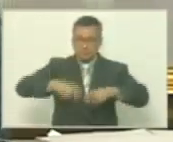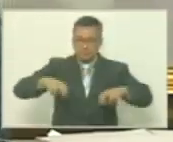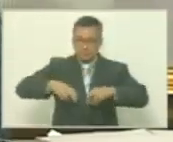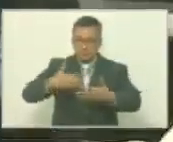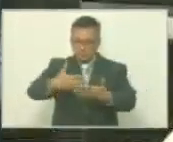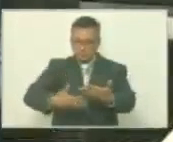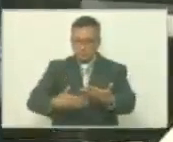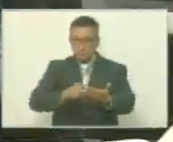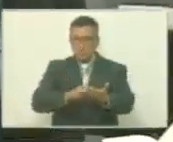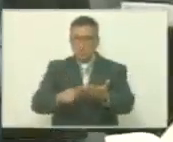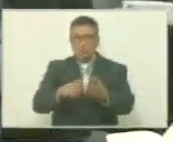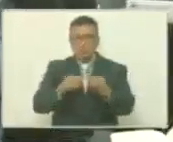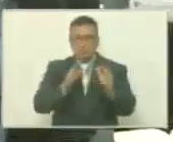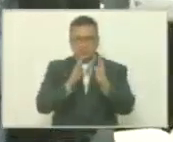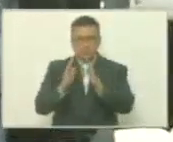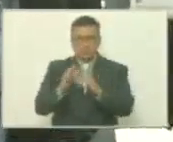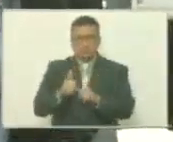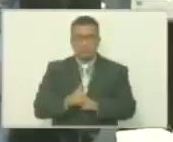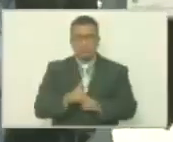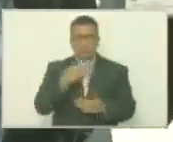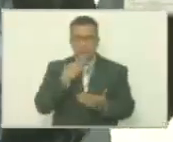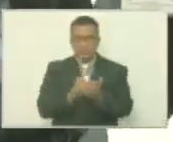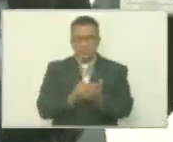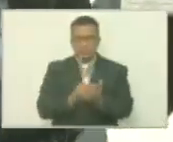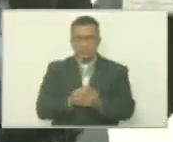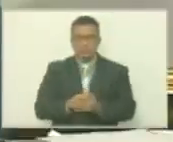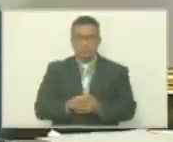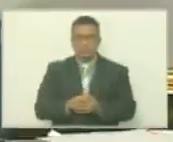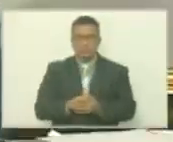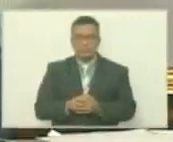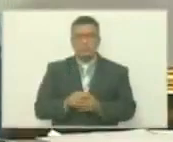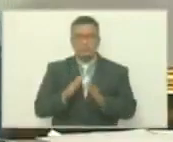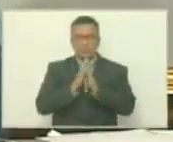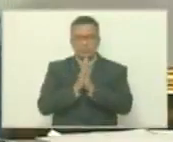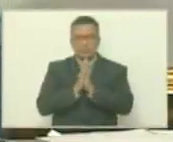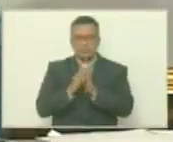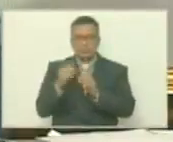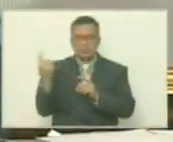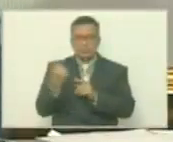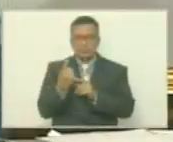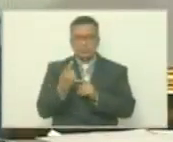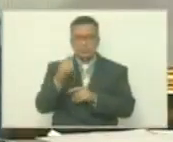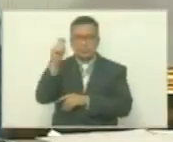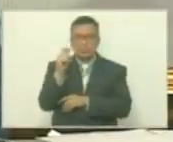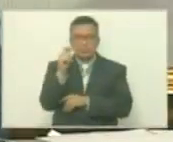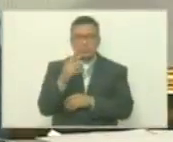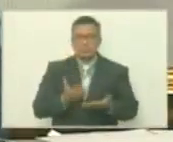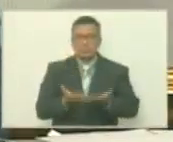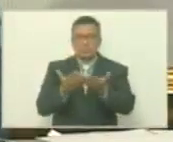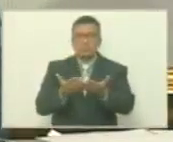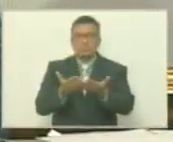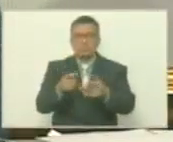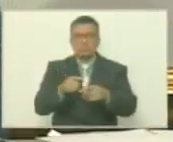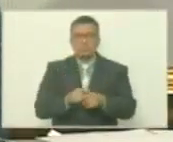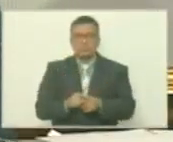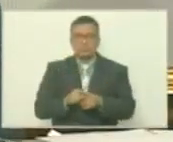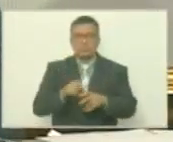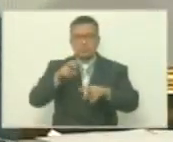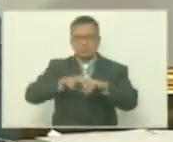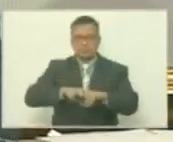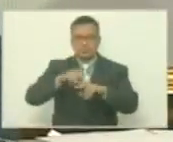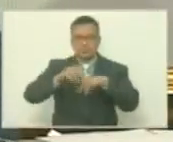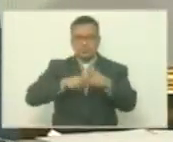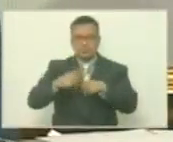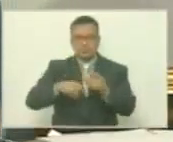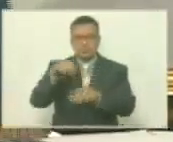credenciales, todo en orden. Muchas gracias, diputada. Por favor, queridas diputadas y diputados, sírvanse de tomar asiento. Vamos a